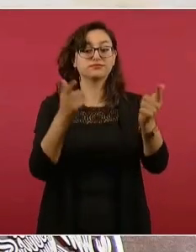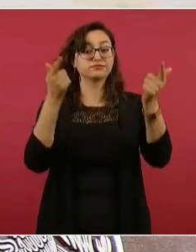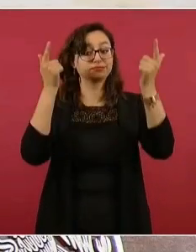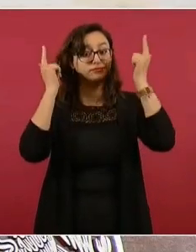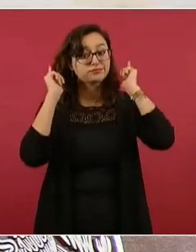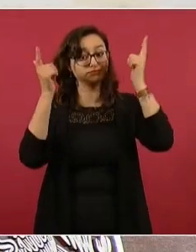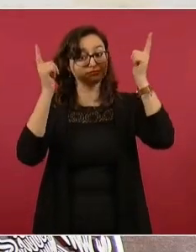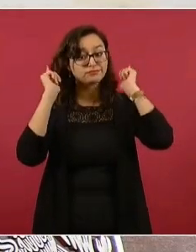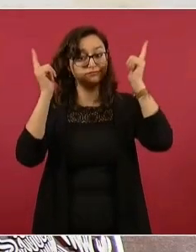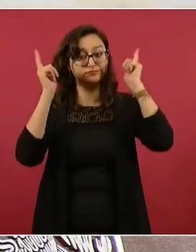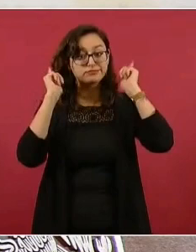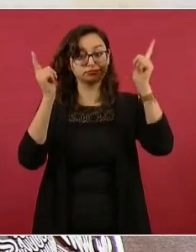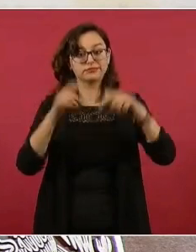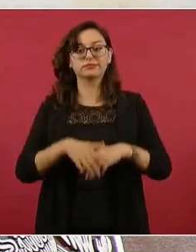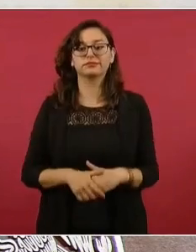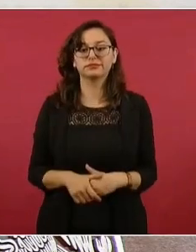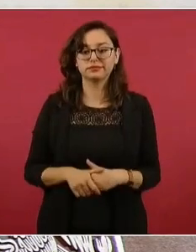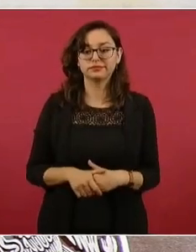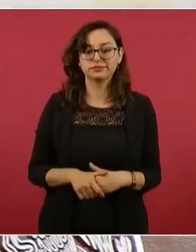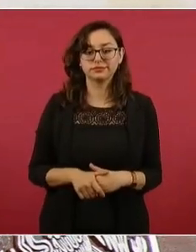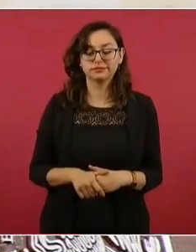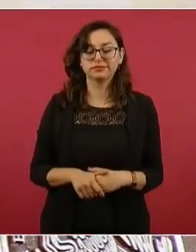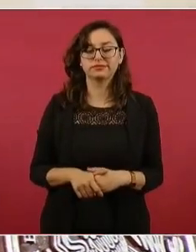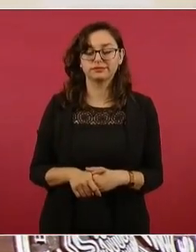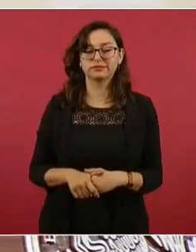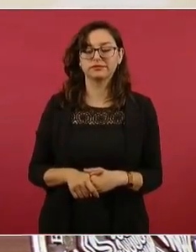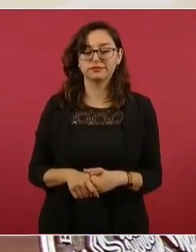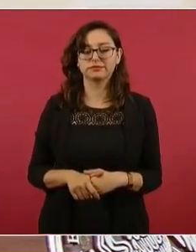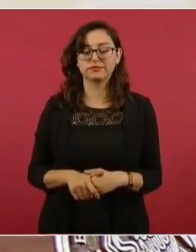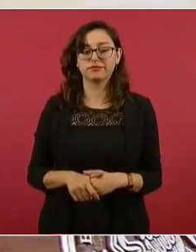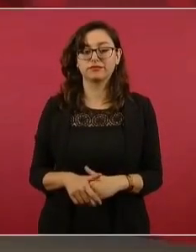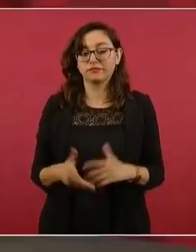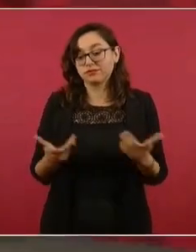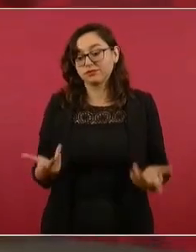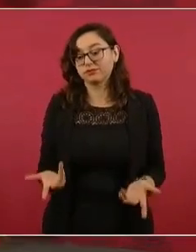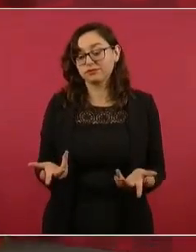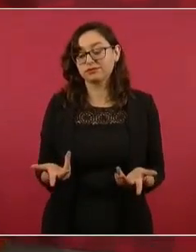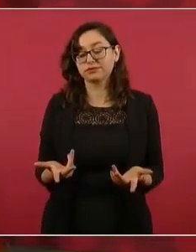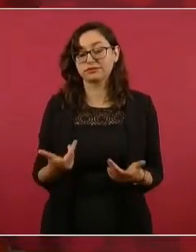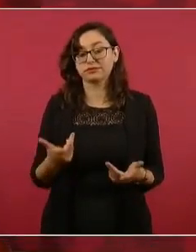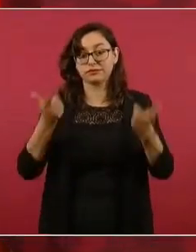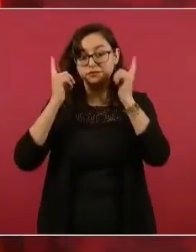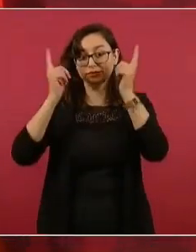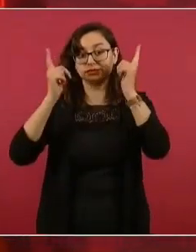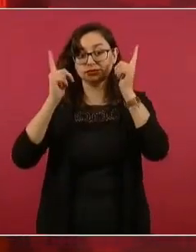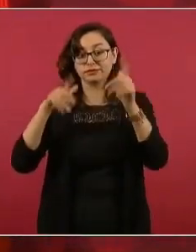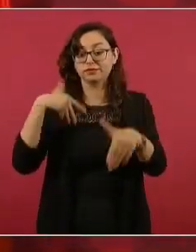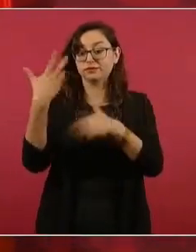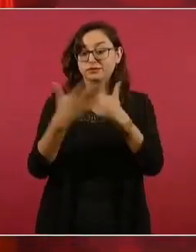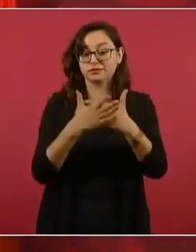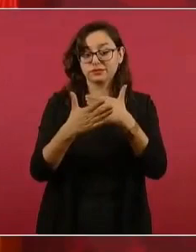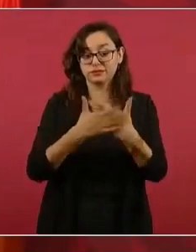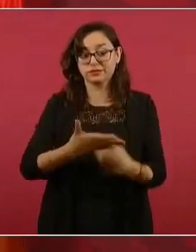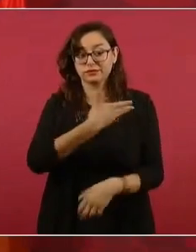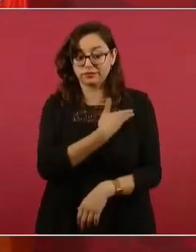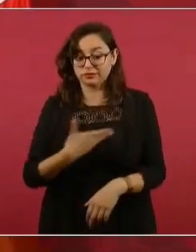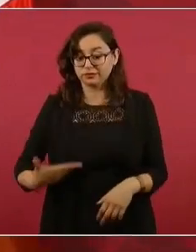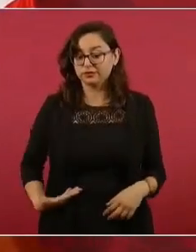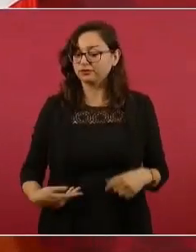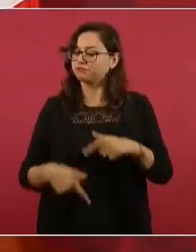Yo espero que continúe la transformación con